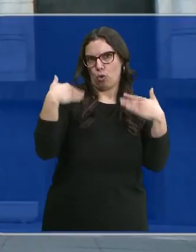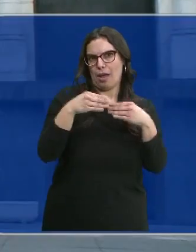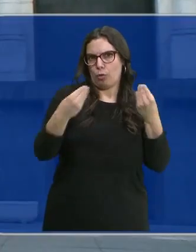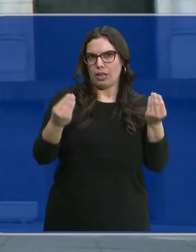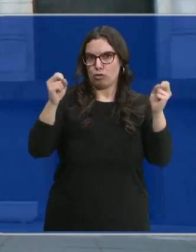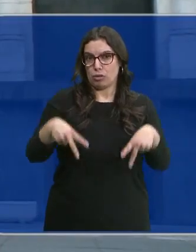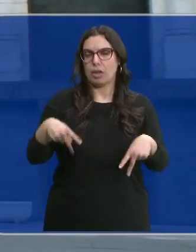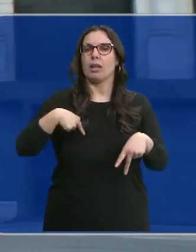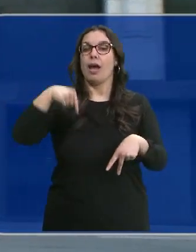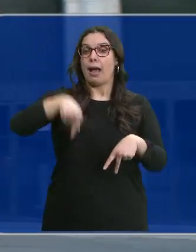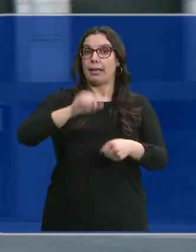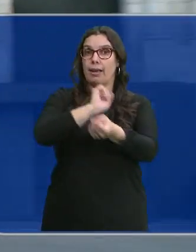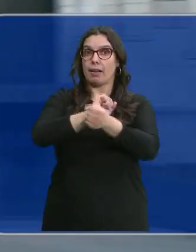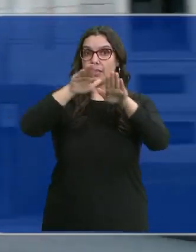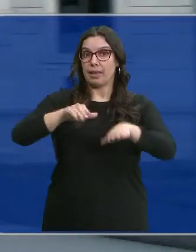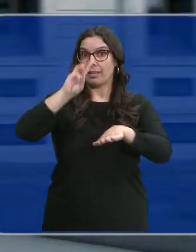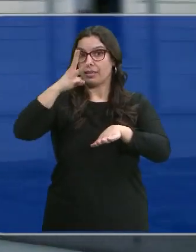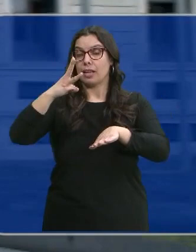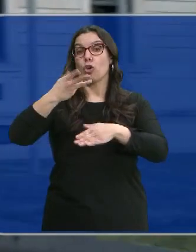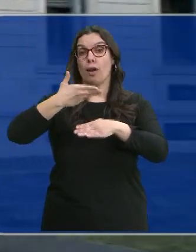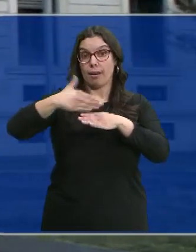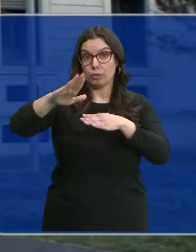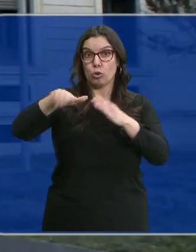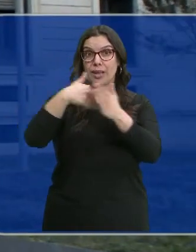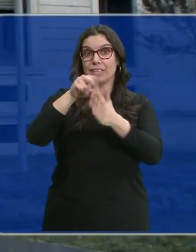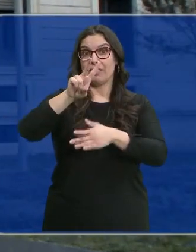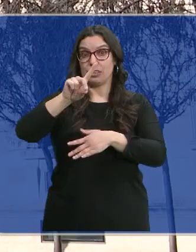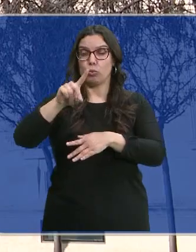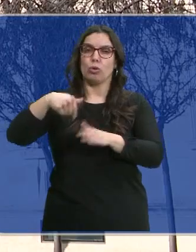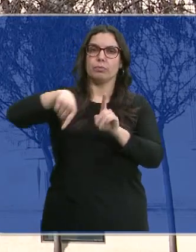irregular, cumplirá aquí tres años de prisión y el resto en su país.